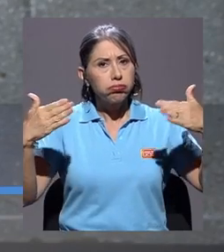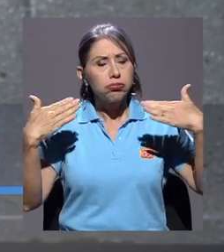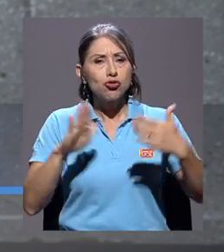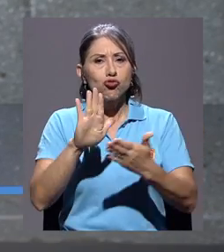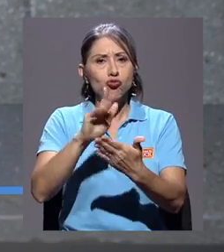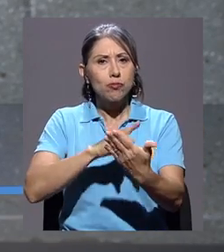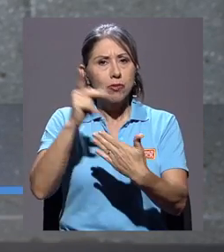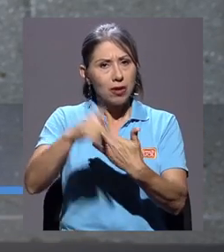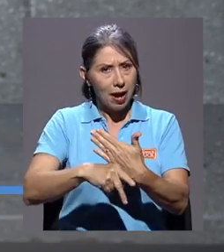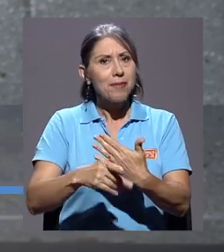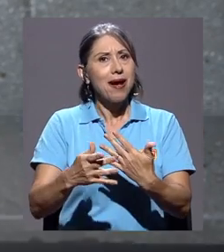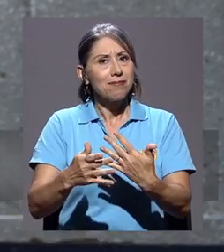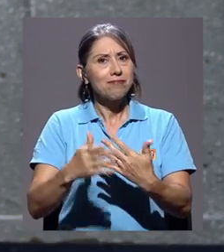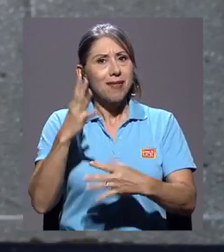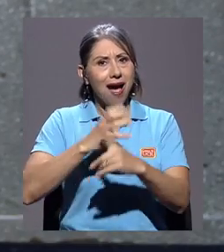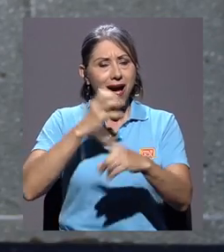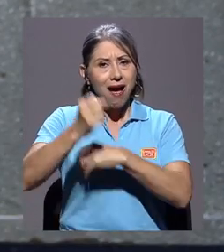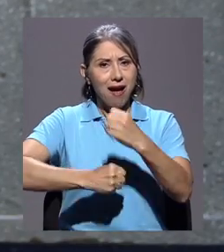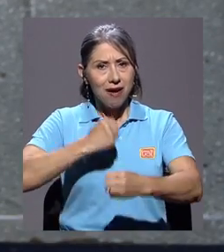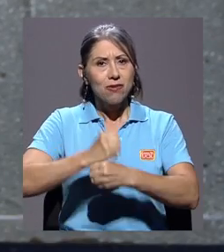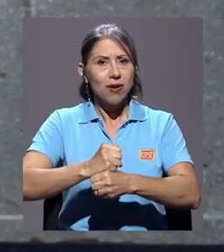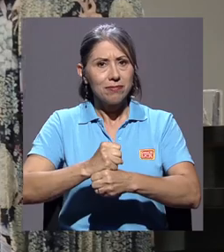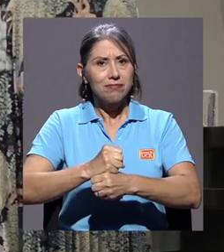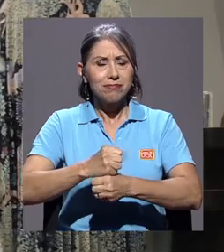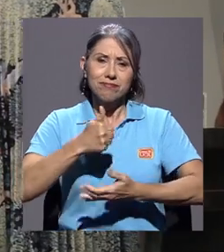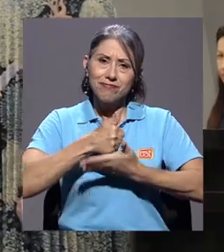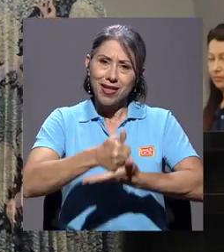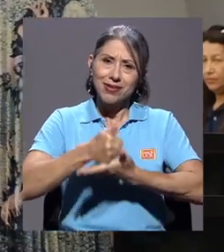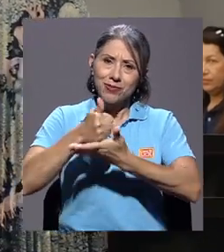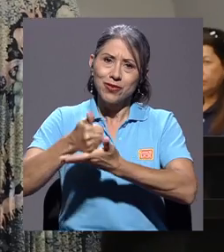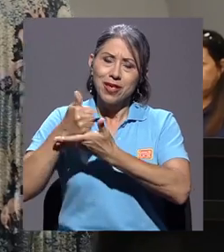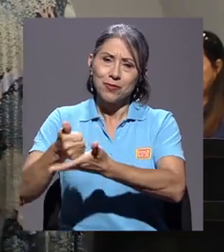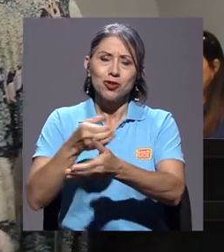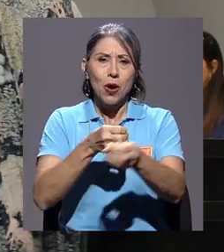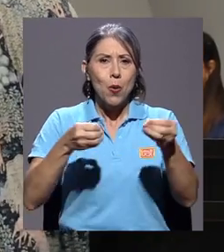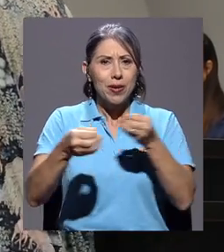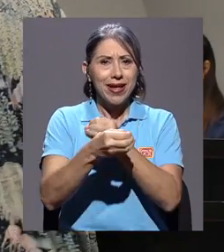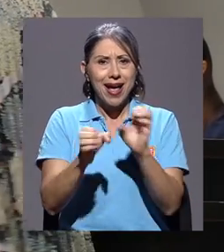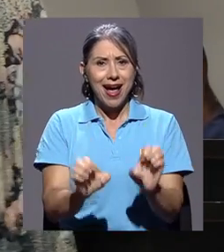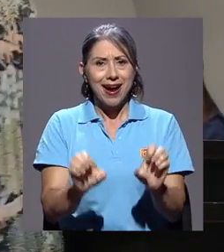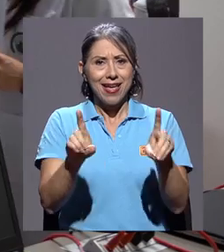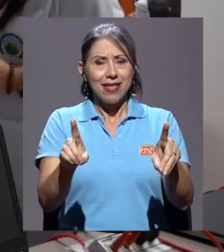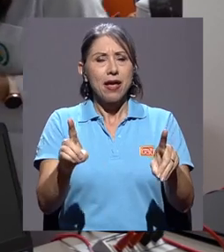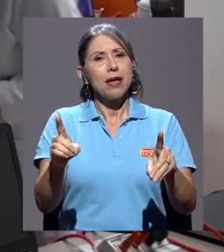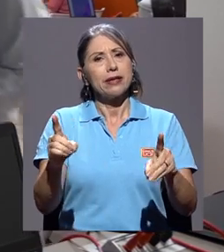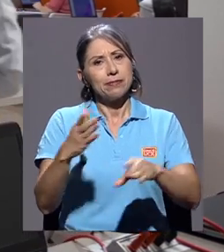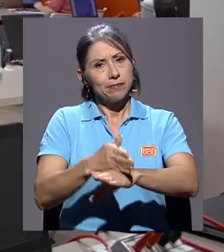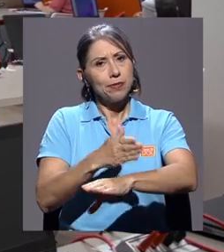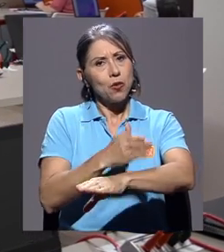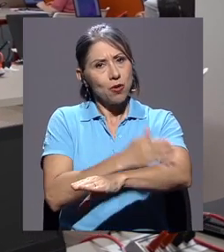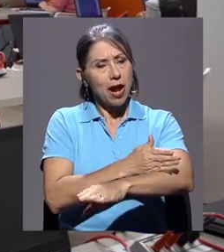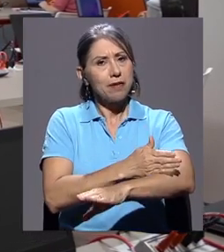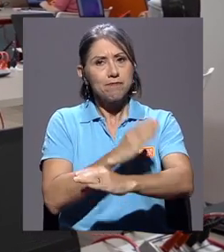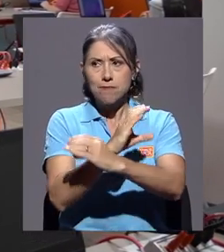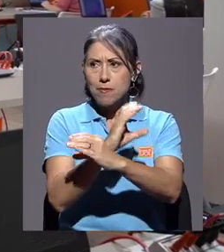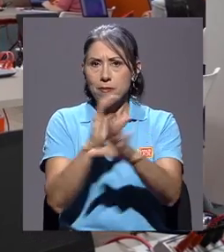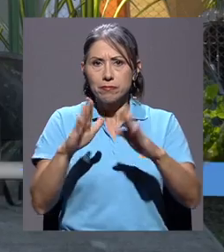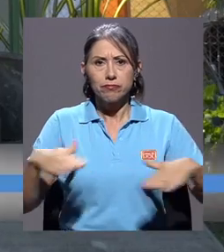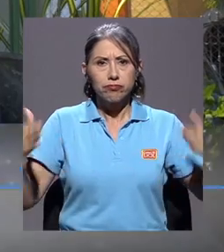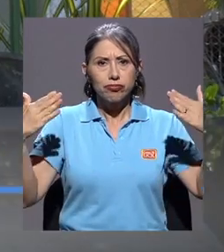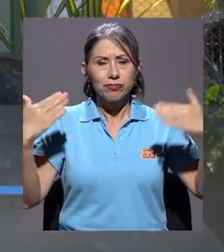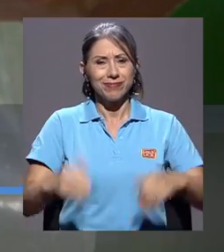programa anual y que ayudemos a nuestras unidades académicas a mejorar ambientalmente hablando.